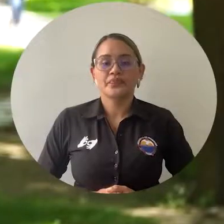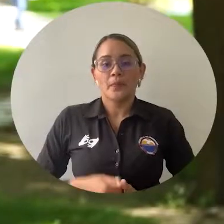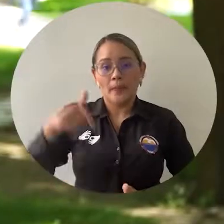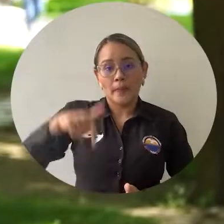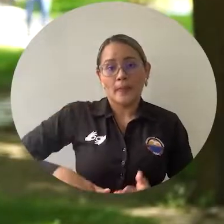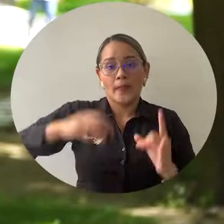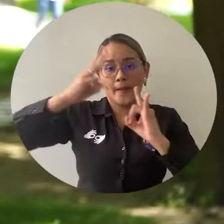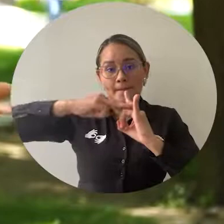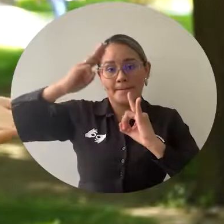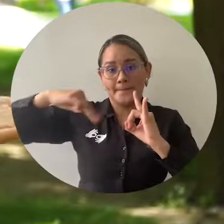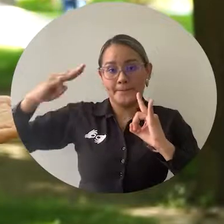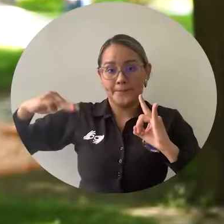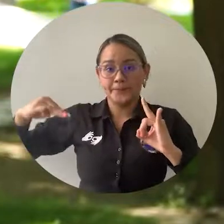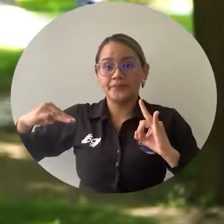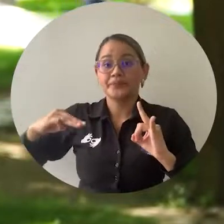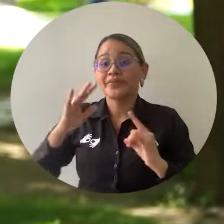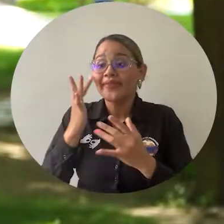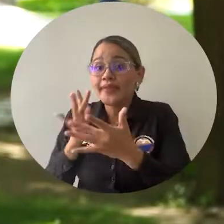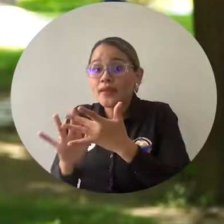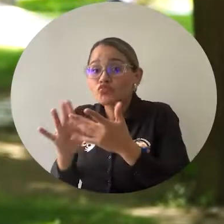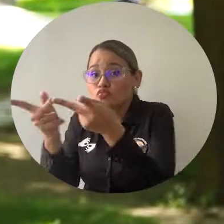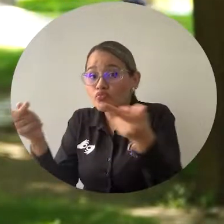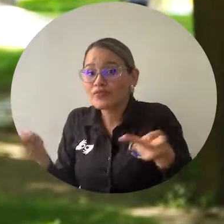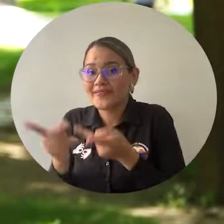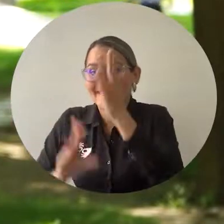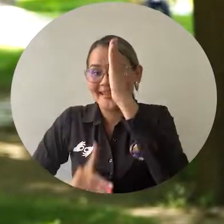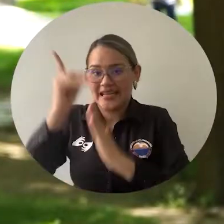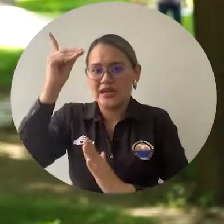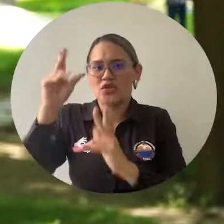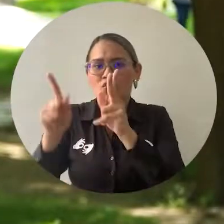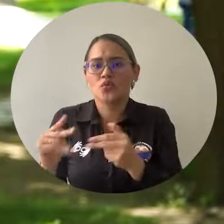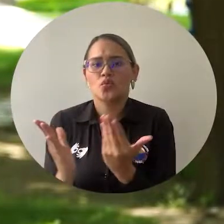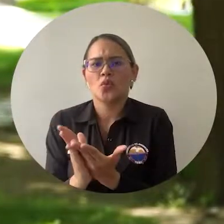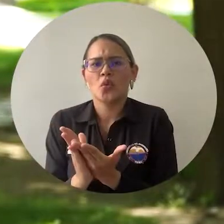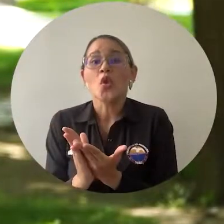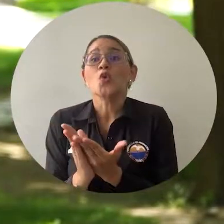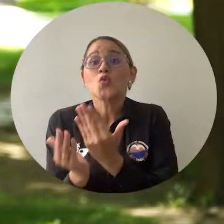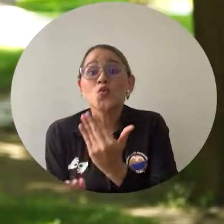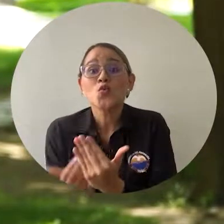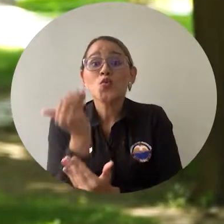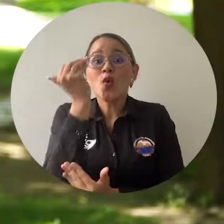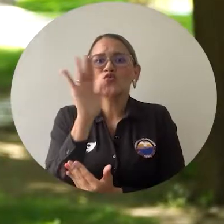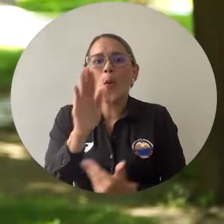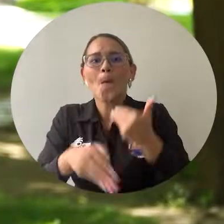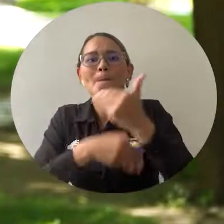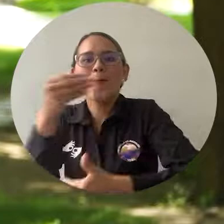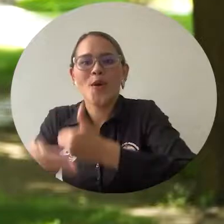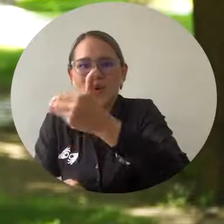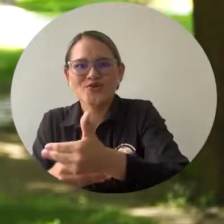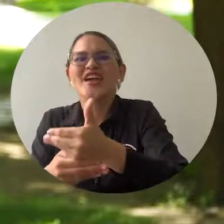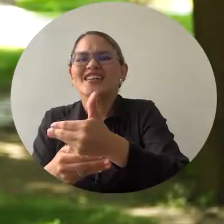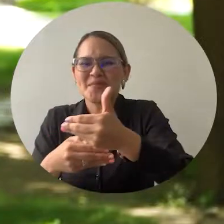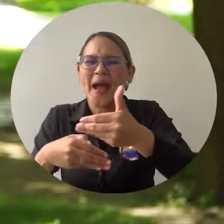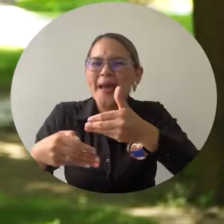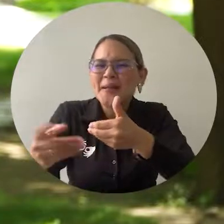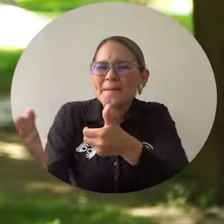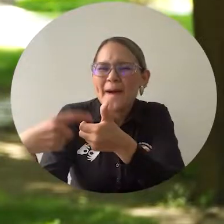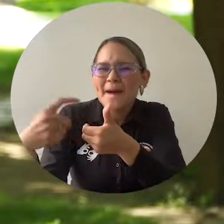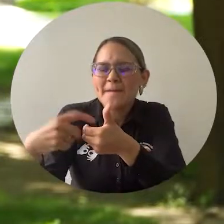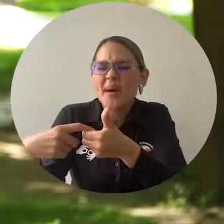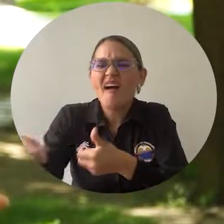Nuestra Casa de Estudios Superiores a través de la Dirección de Desarrollo Estudiantil realizó un nuevo proceso de admisión para